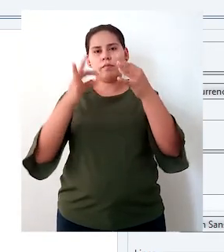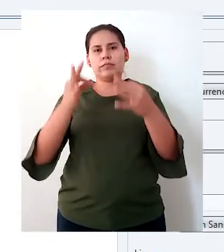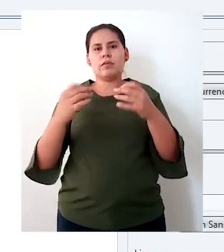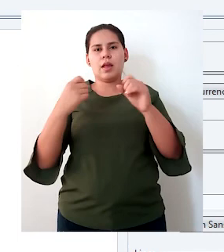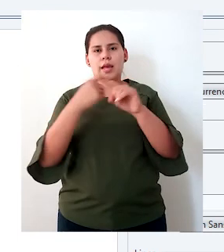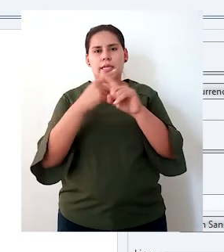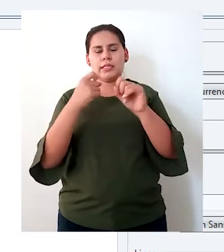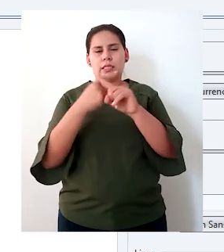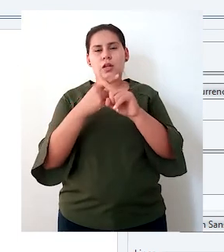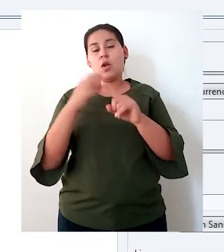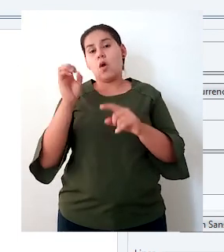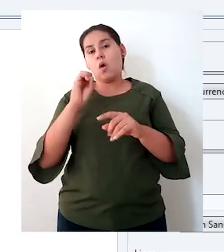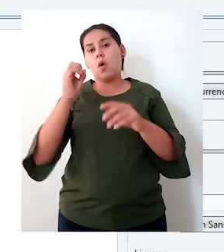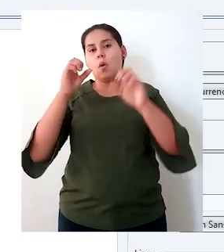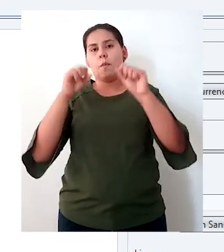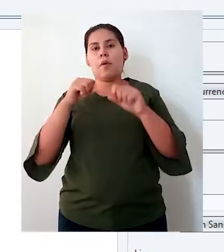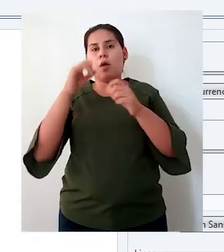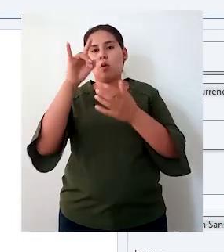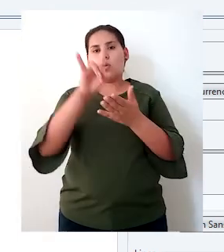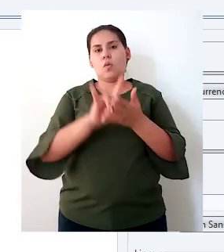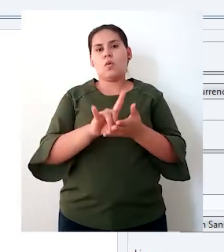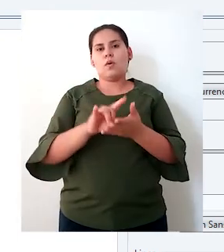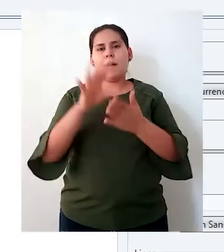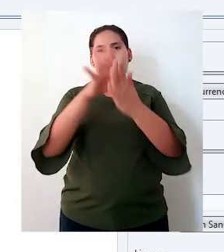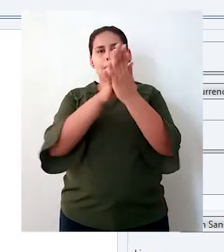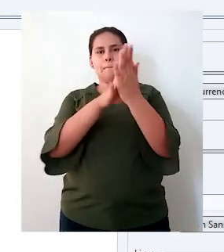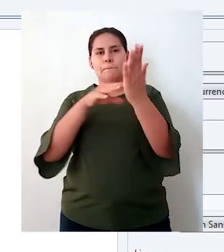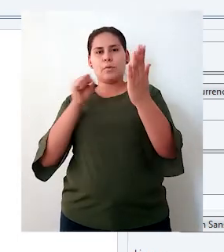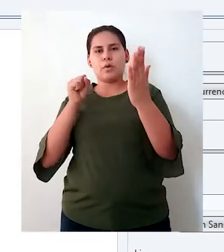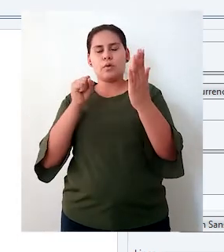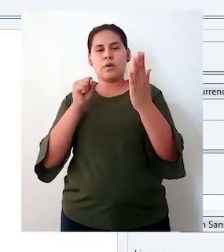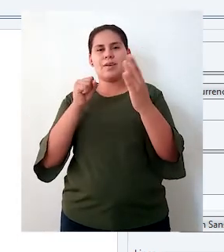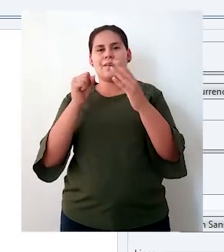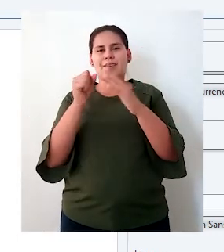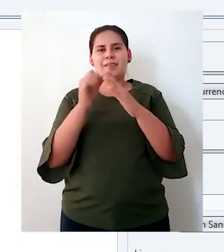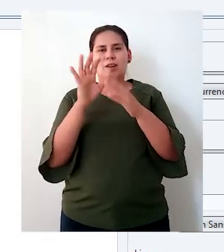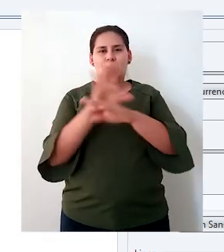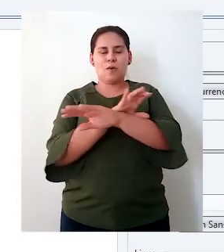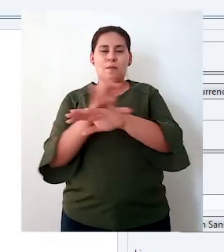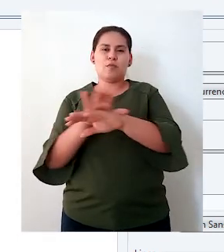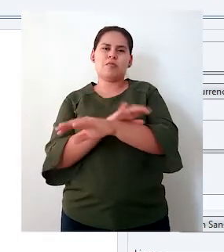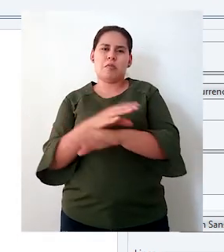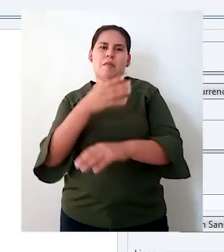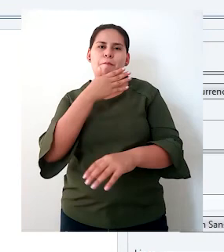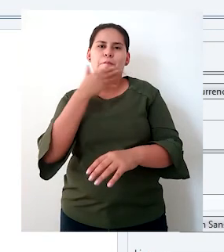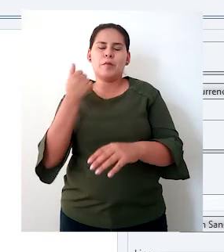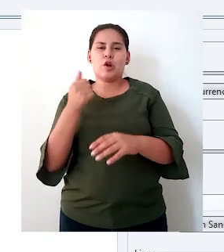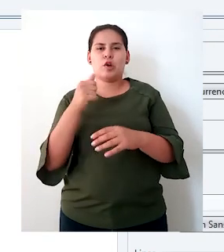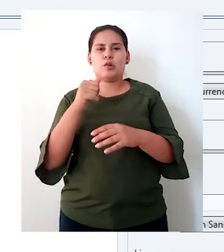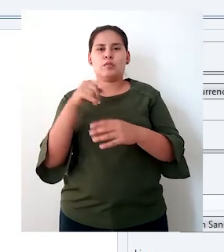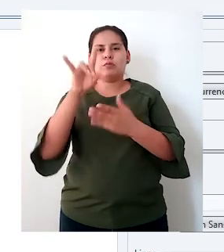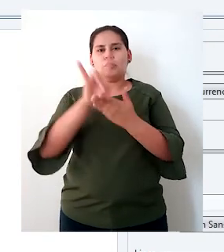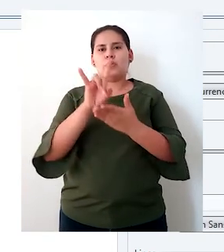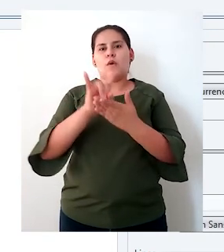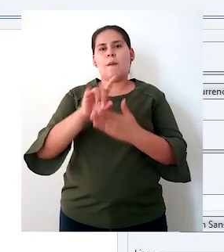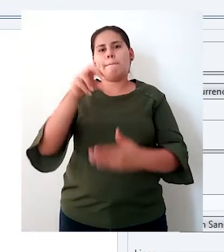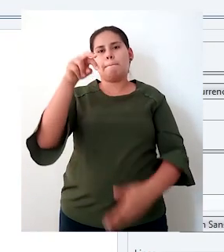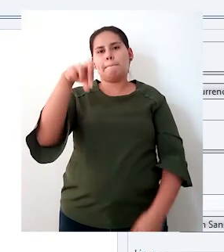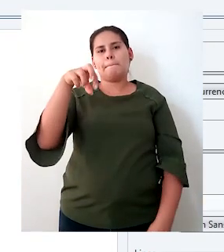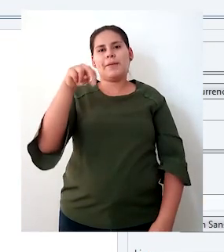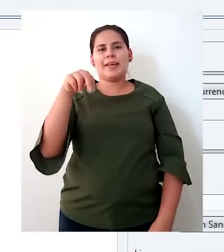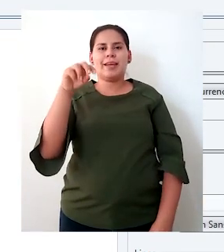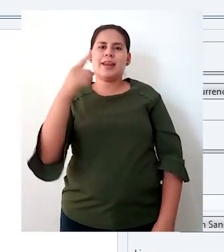Excel, o puedo hacer una impresión de pantalla. Entonces, aquí lo puedo enviar como un formato PNG.